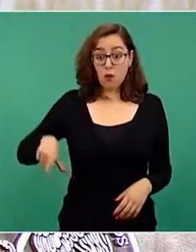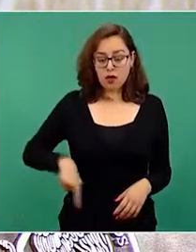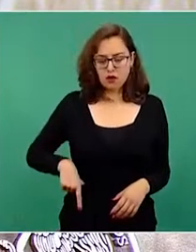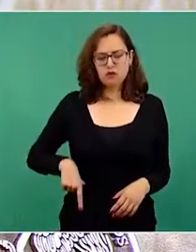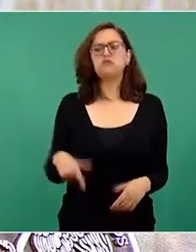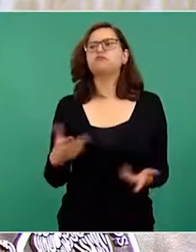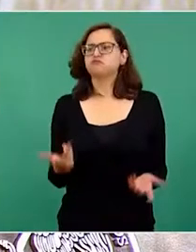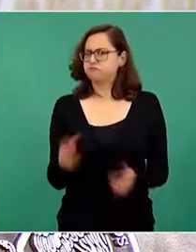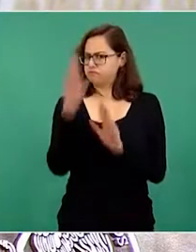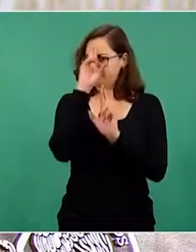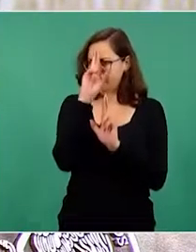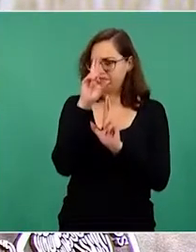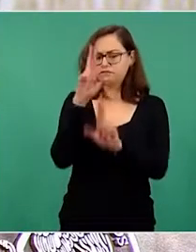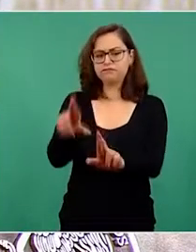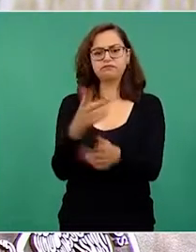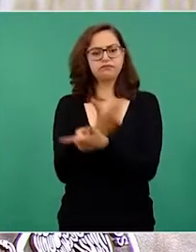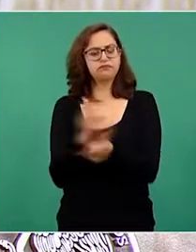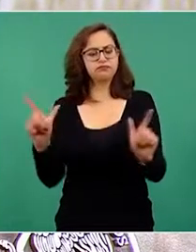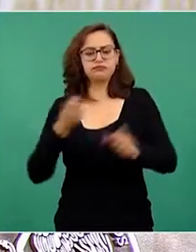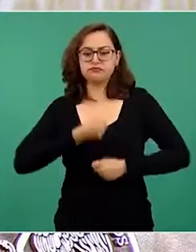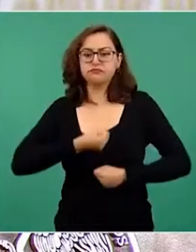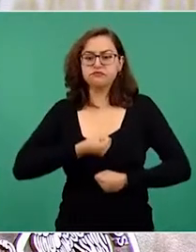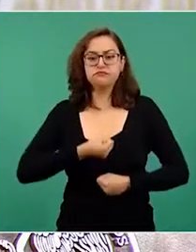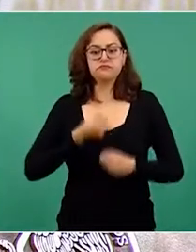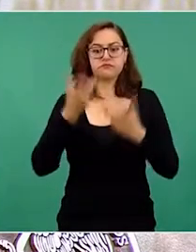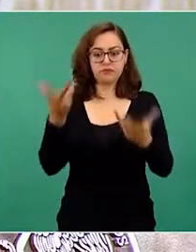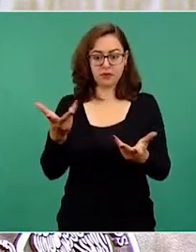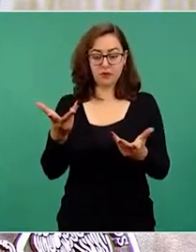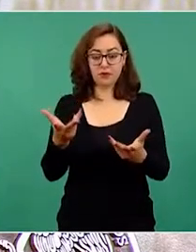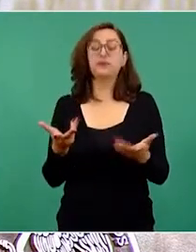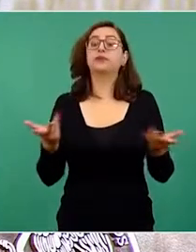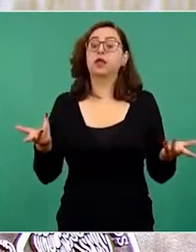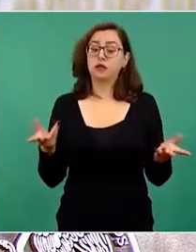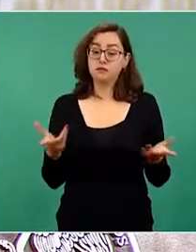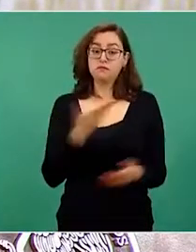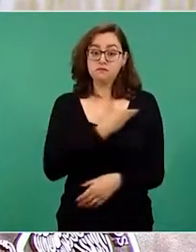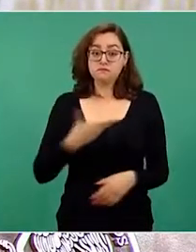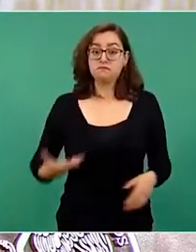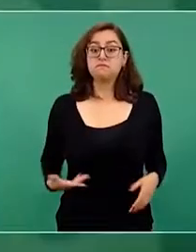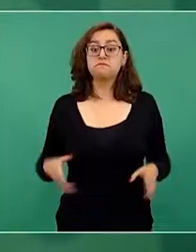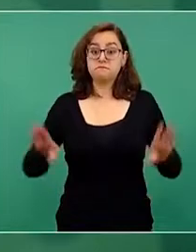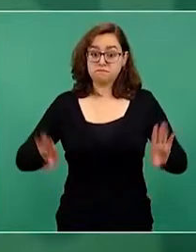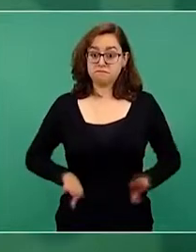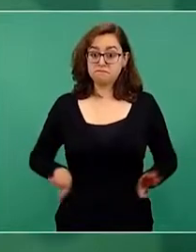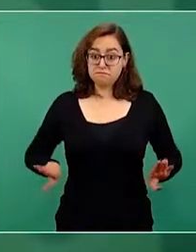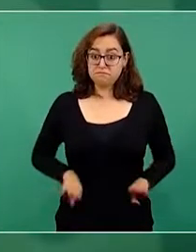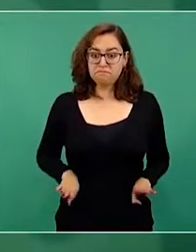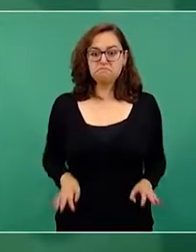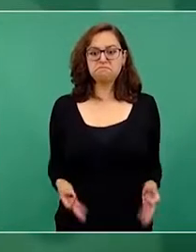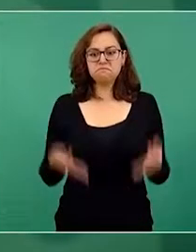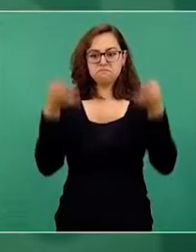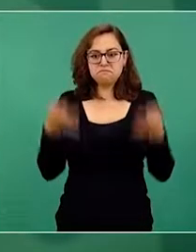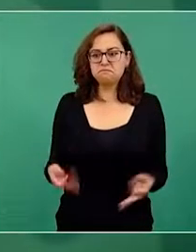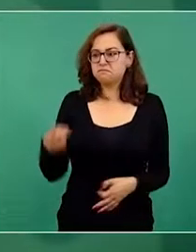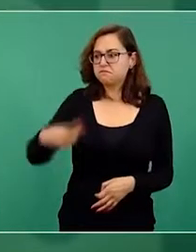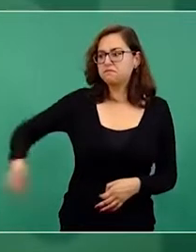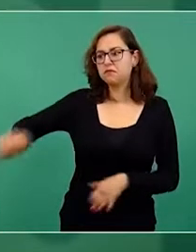libertad de expresión y de manifestación. Con su actitud, el presidente se ganó a la gente, a la